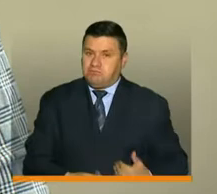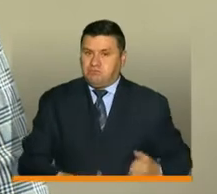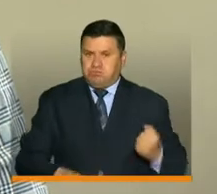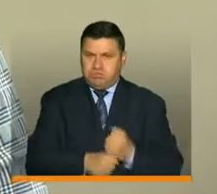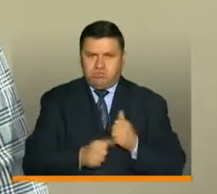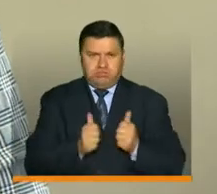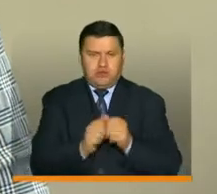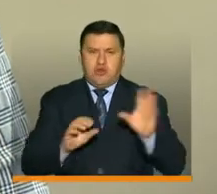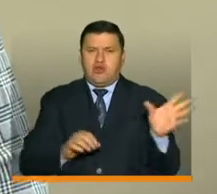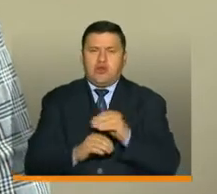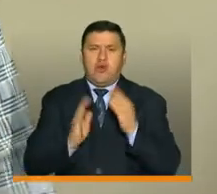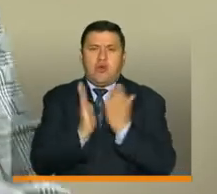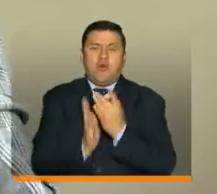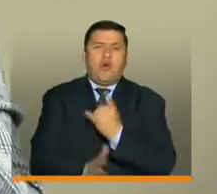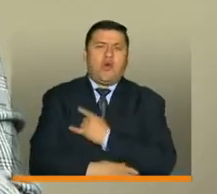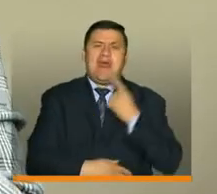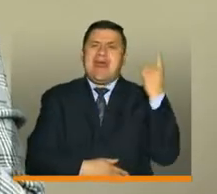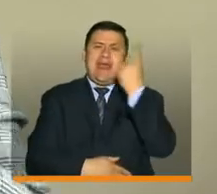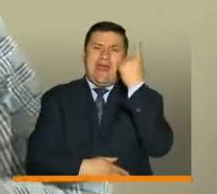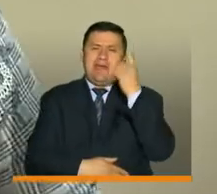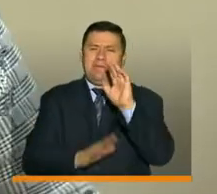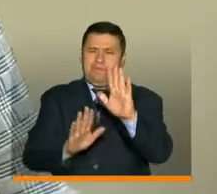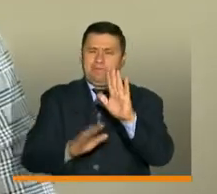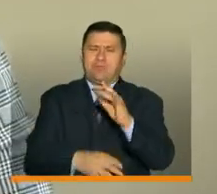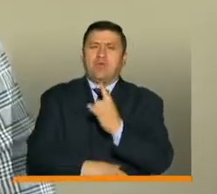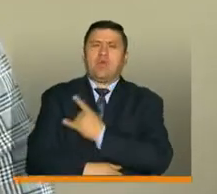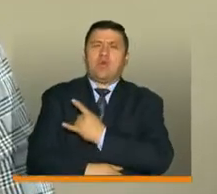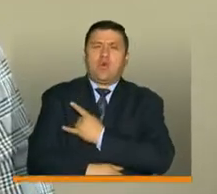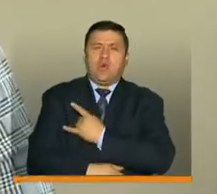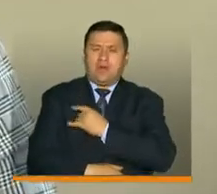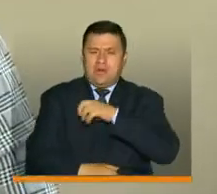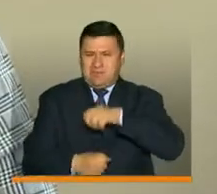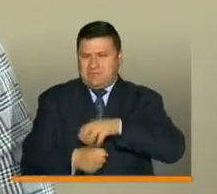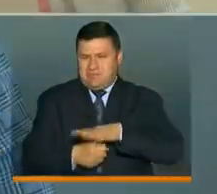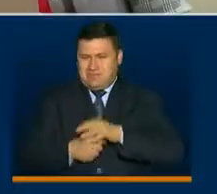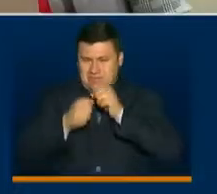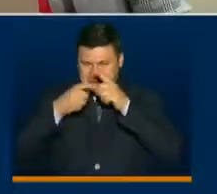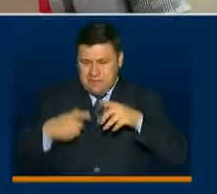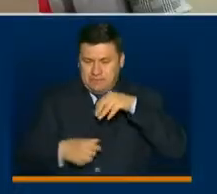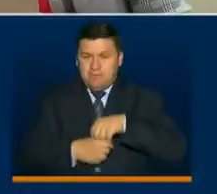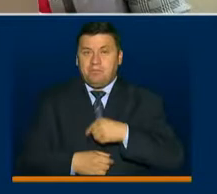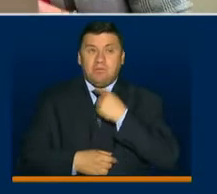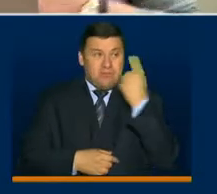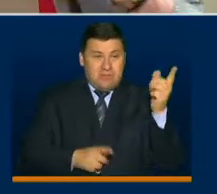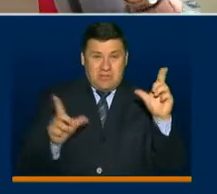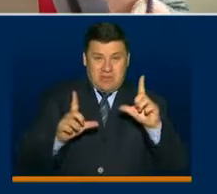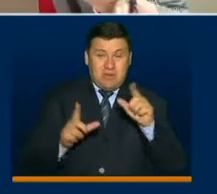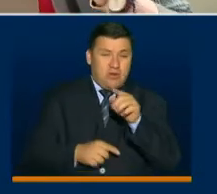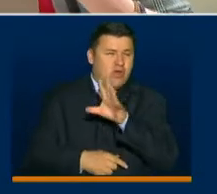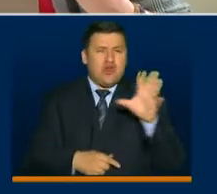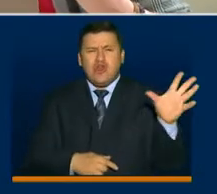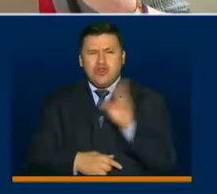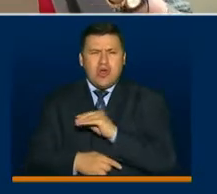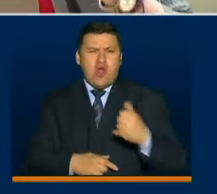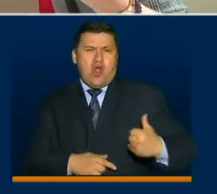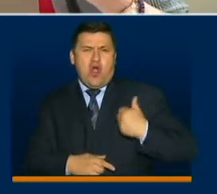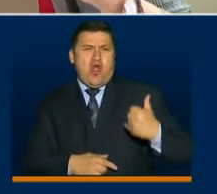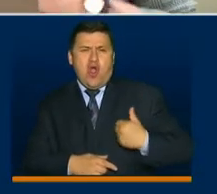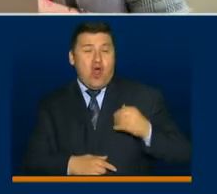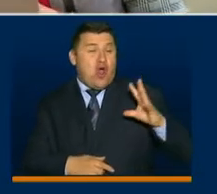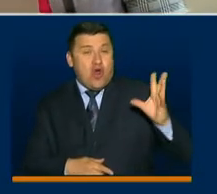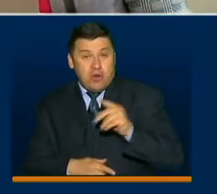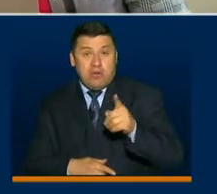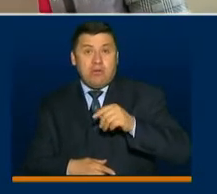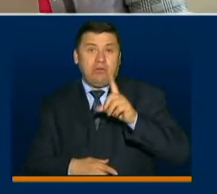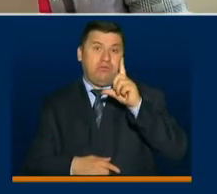acompañar toda la educación superior en general. Me detengo en la educación superior pública. Usted le mencionaba a los televidentes que todos estos jóvenes, todos